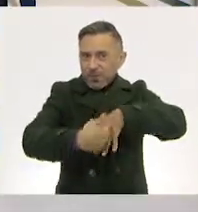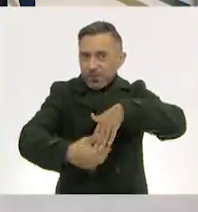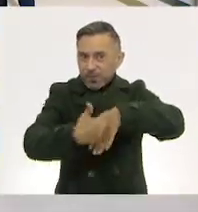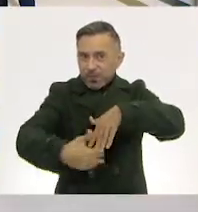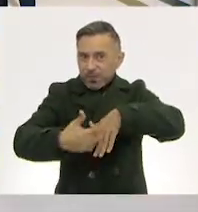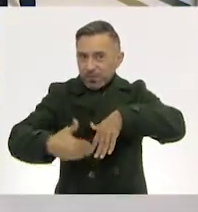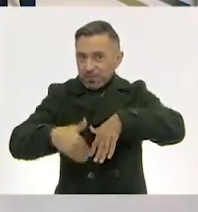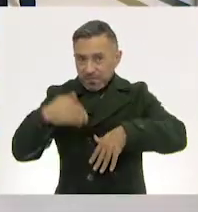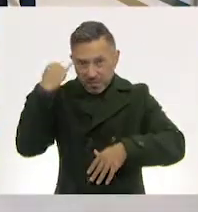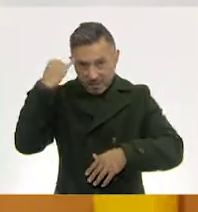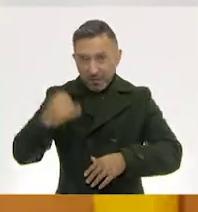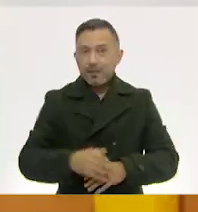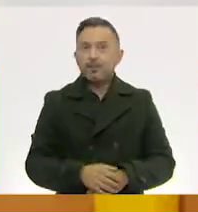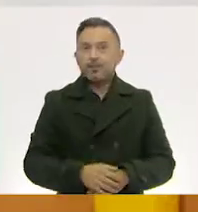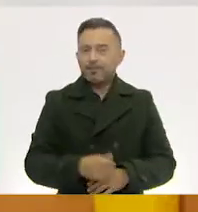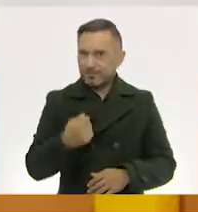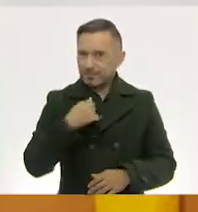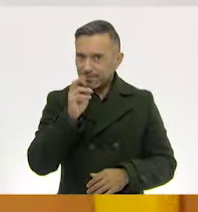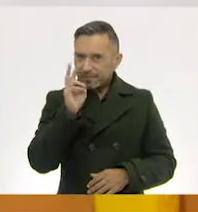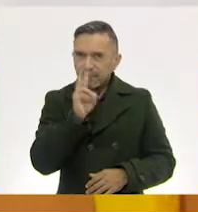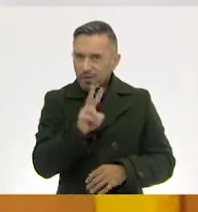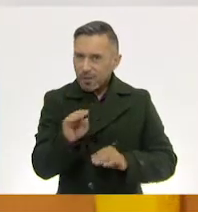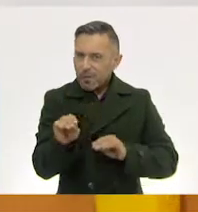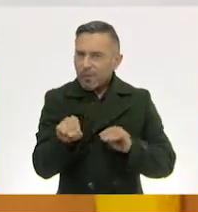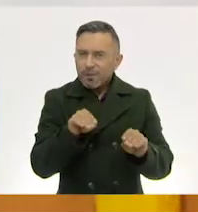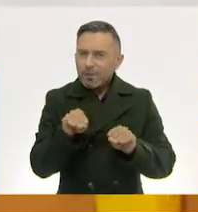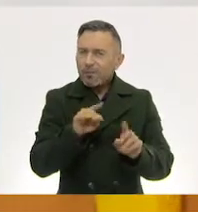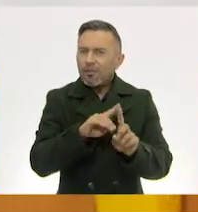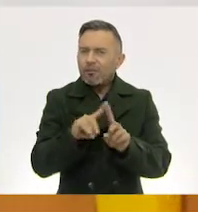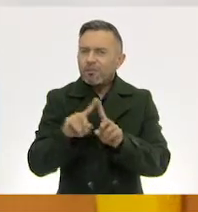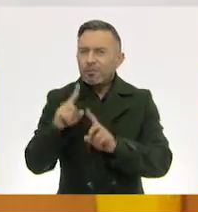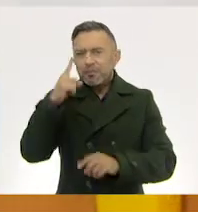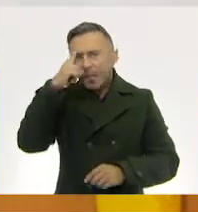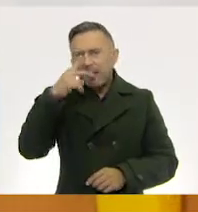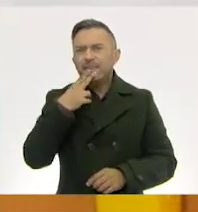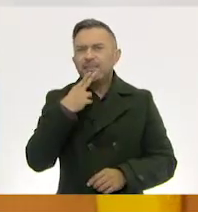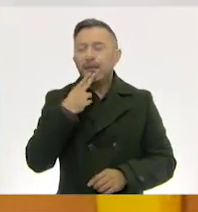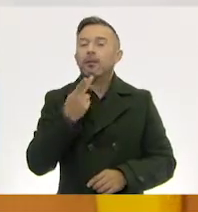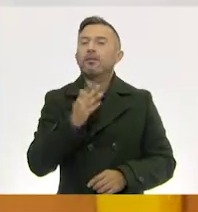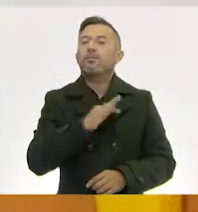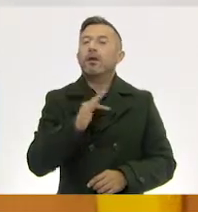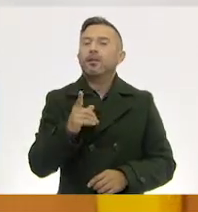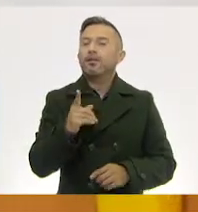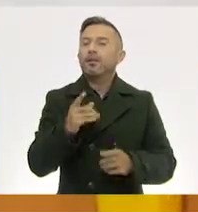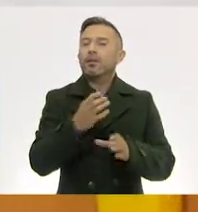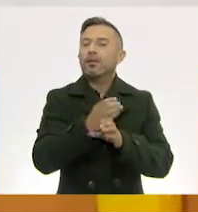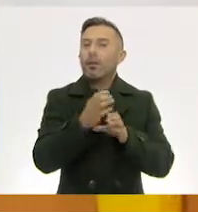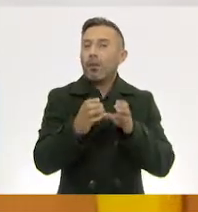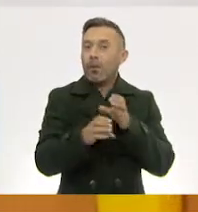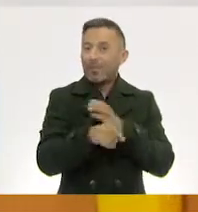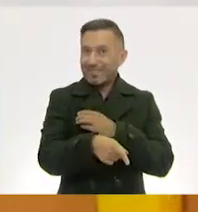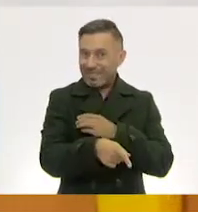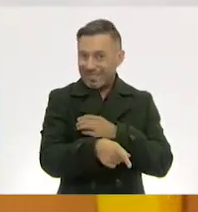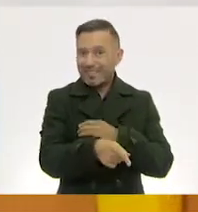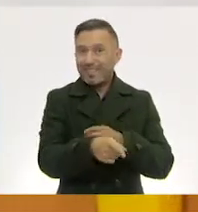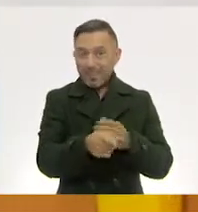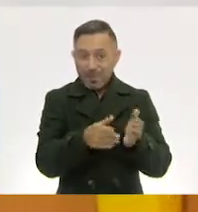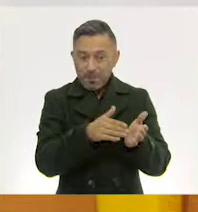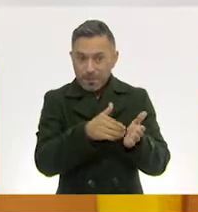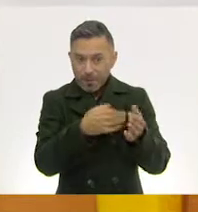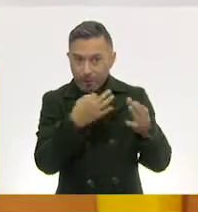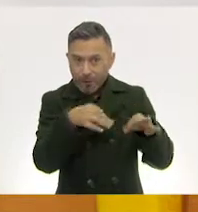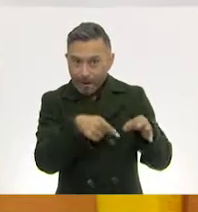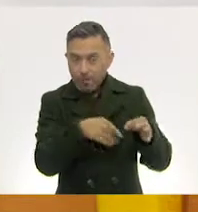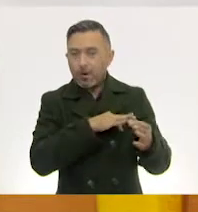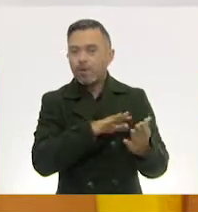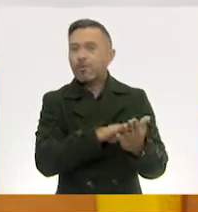todos estos movimientos nos sirven para ver de qué manera podemos pasar los objetos, que es una hoja, al movimiento